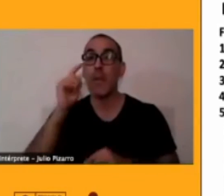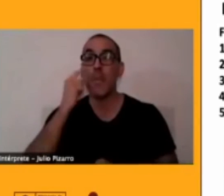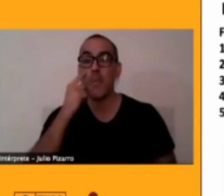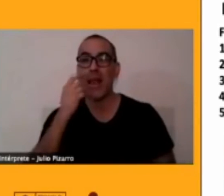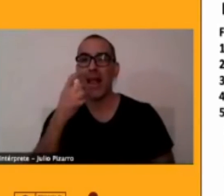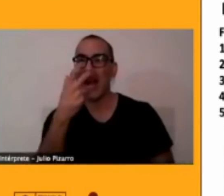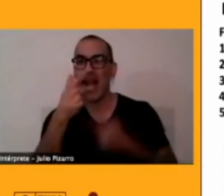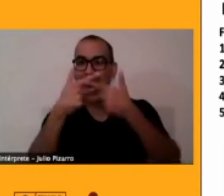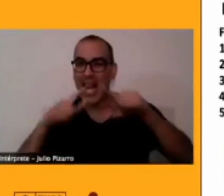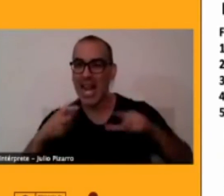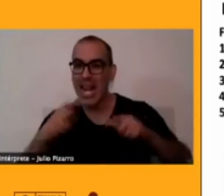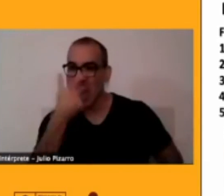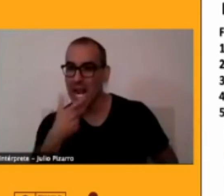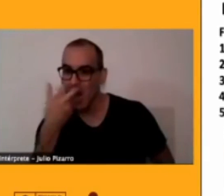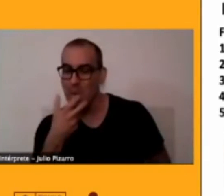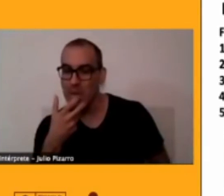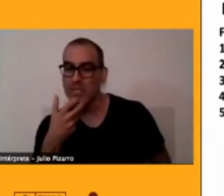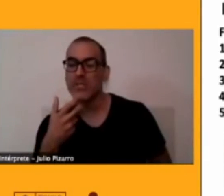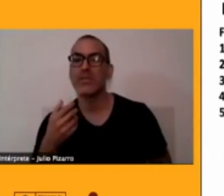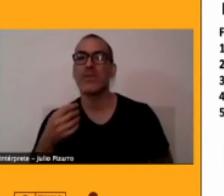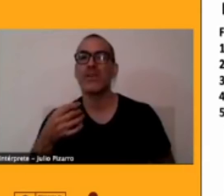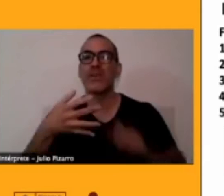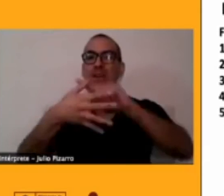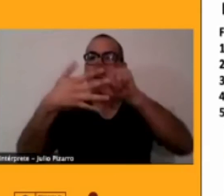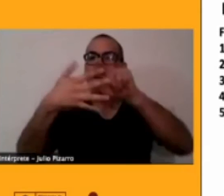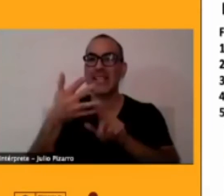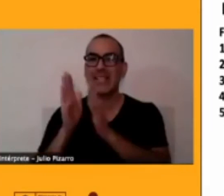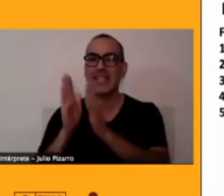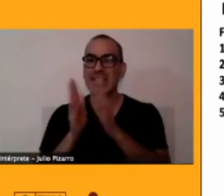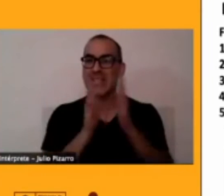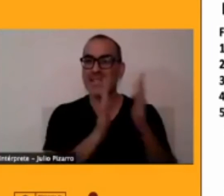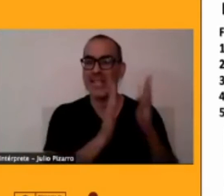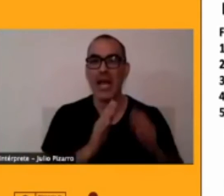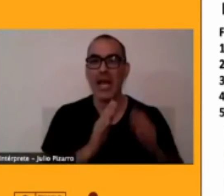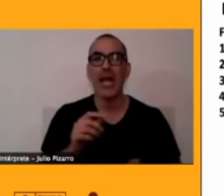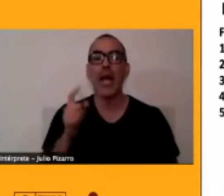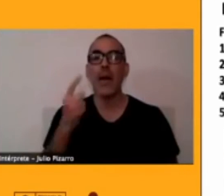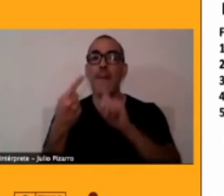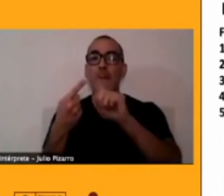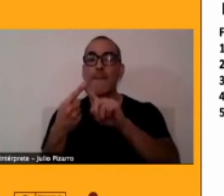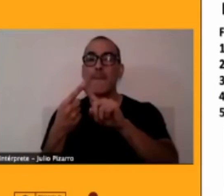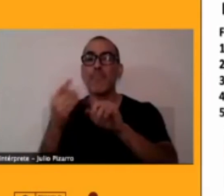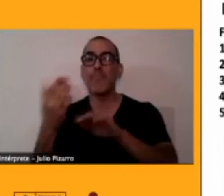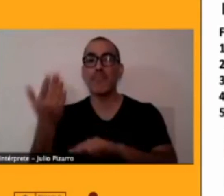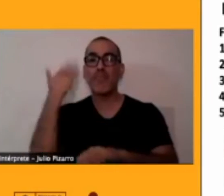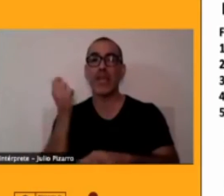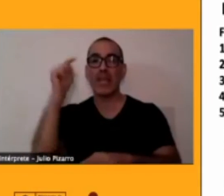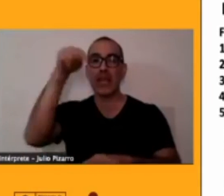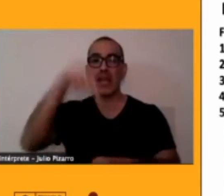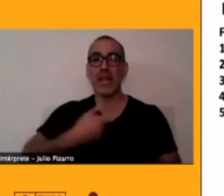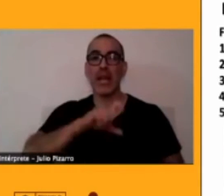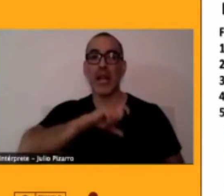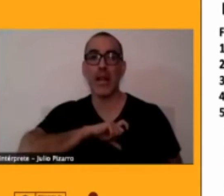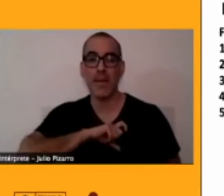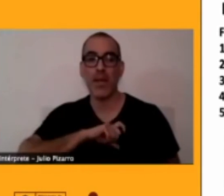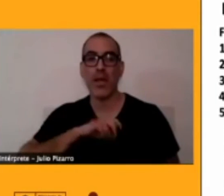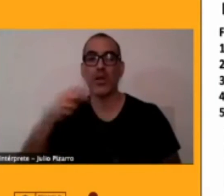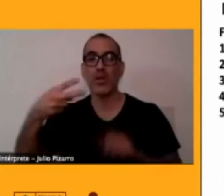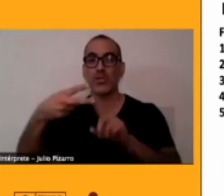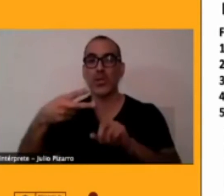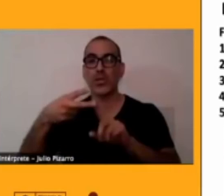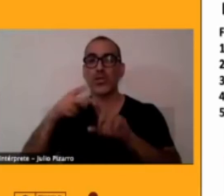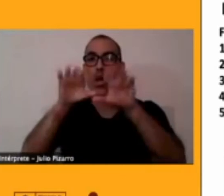periodos. El prehispánico, la conquista, colonia, república y periodo actual. El